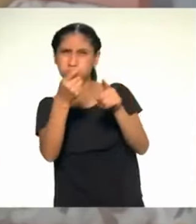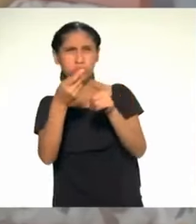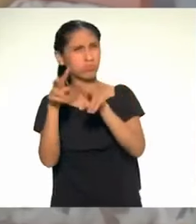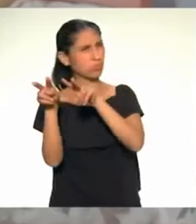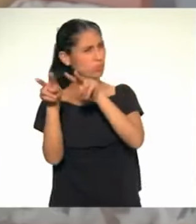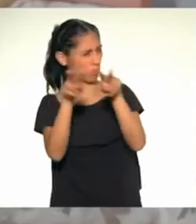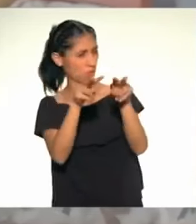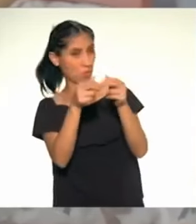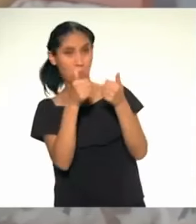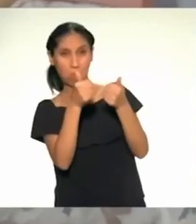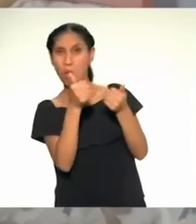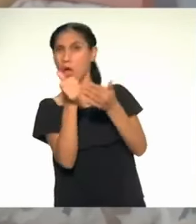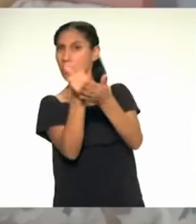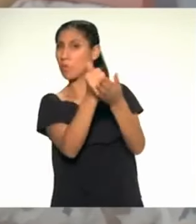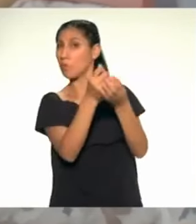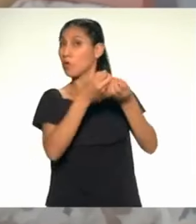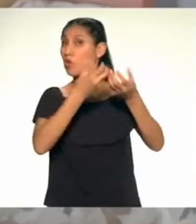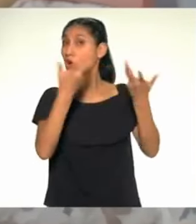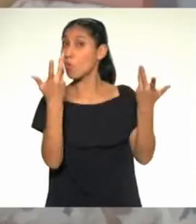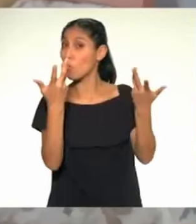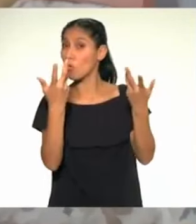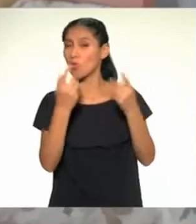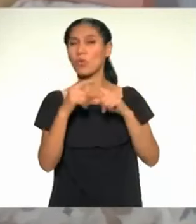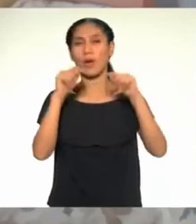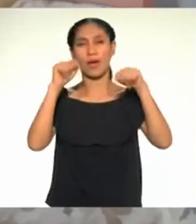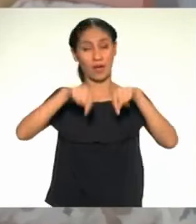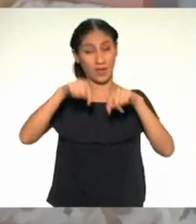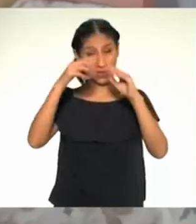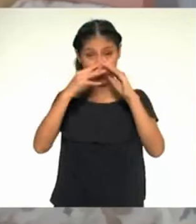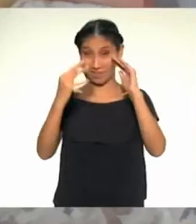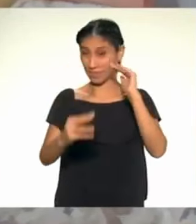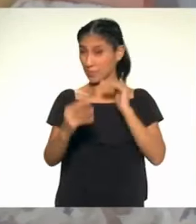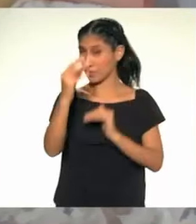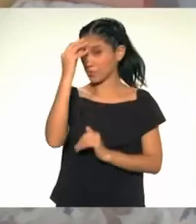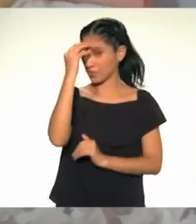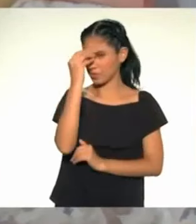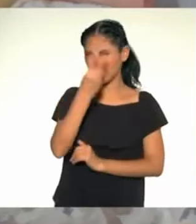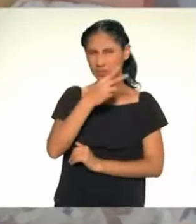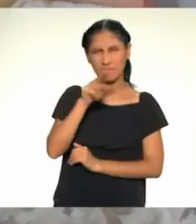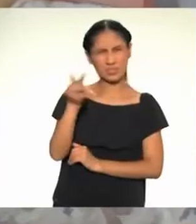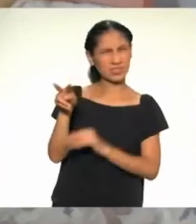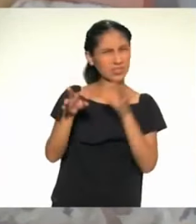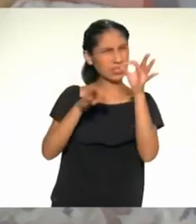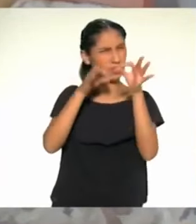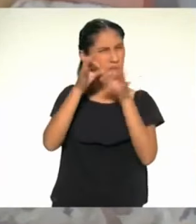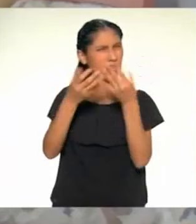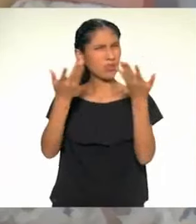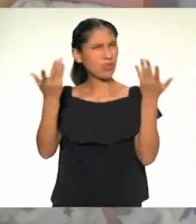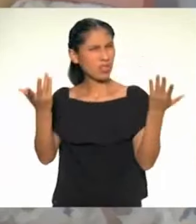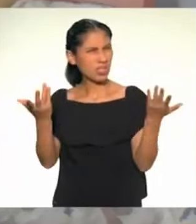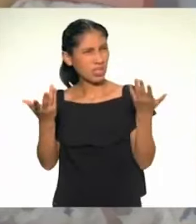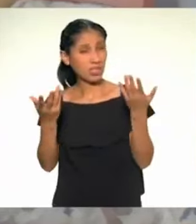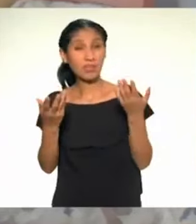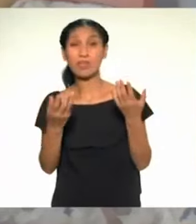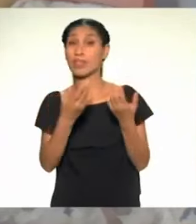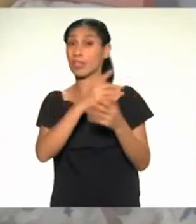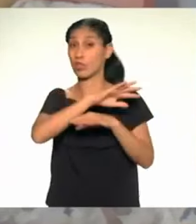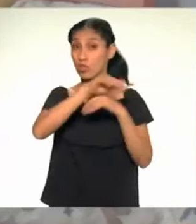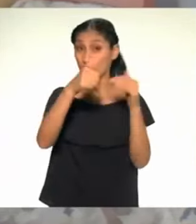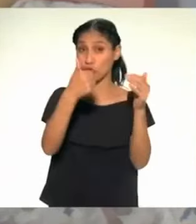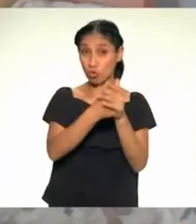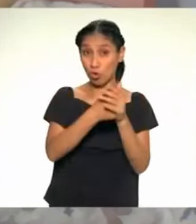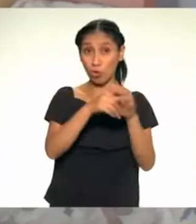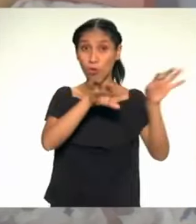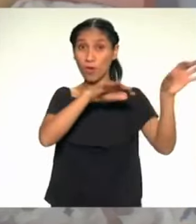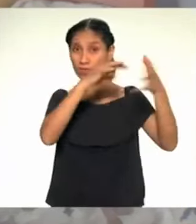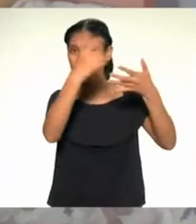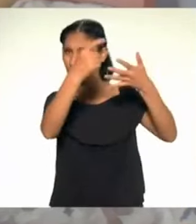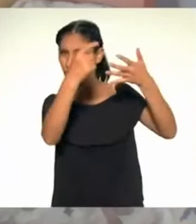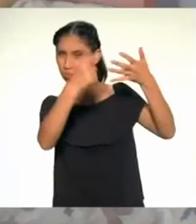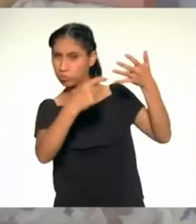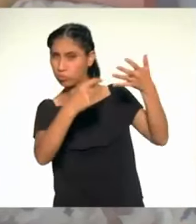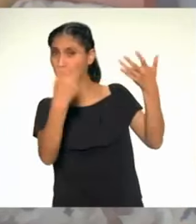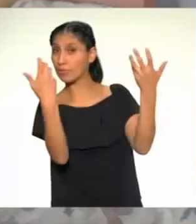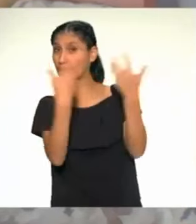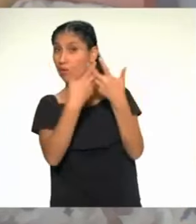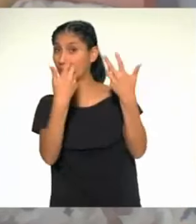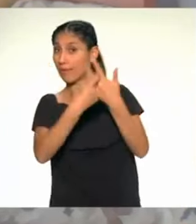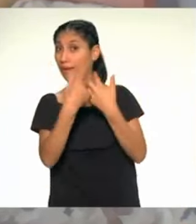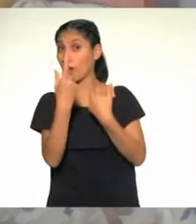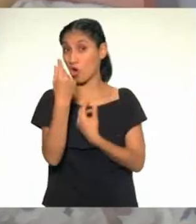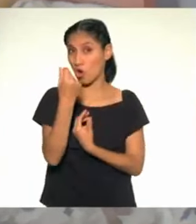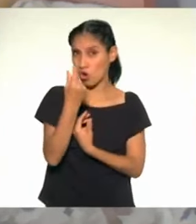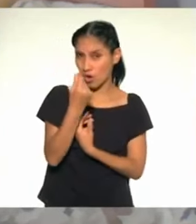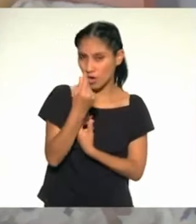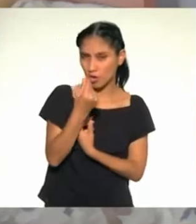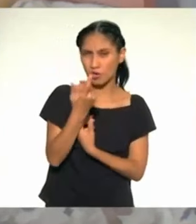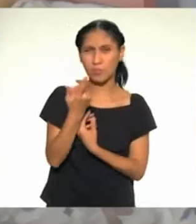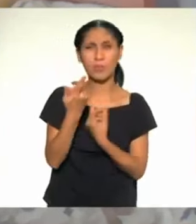¡Hola! Hoy en Aprendo en Casa estamos hablando acerca de las actividades económicas que dependen de la biodiversidad. Pero